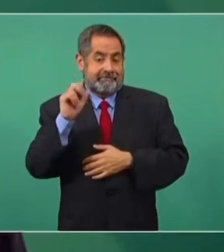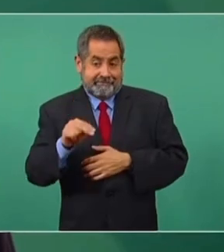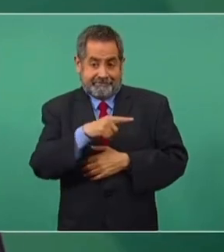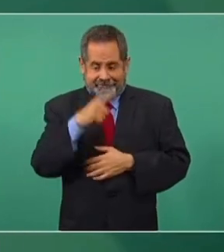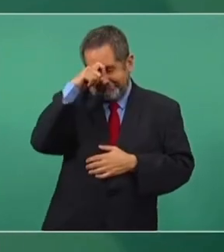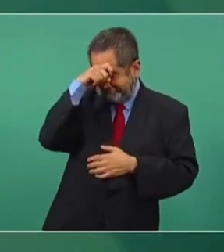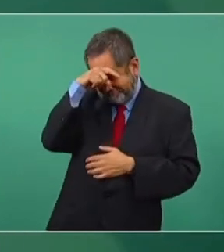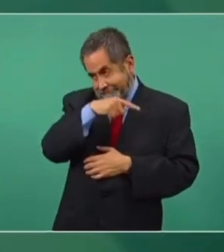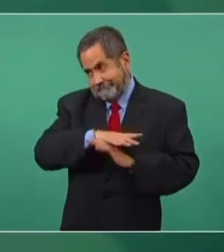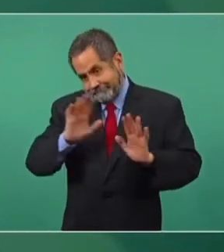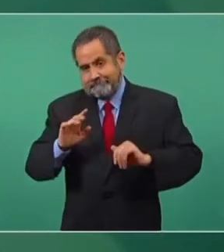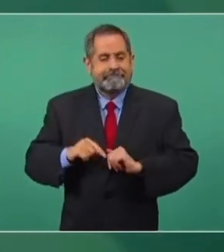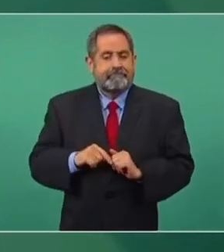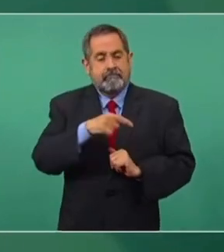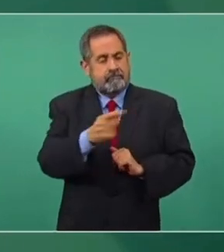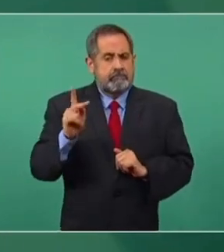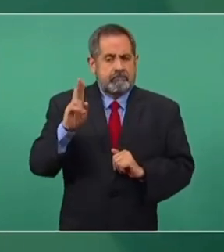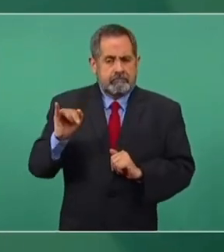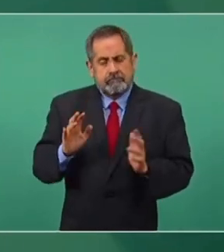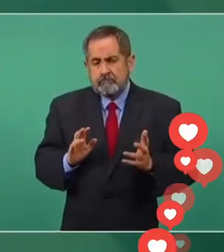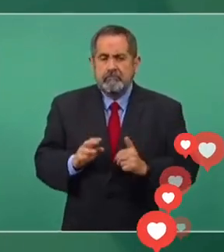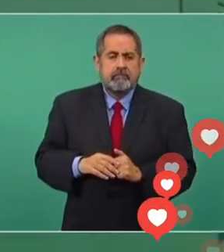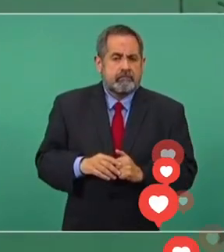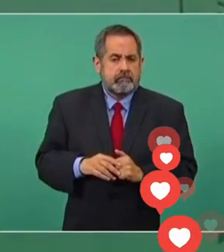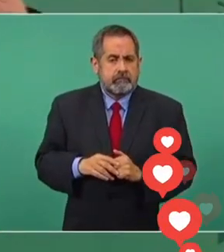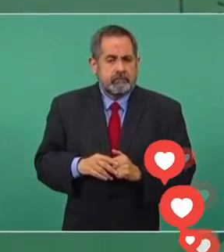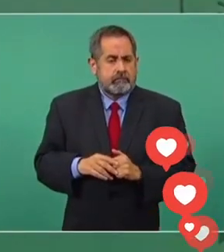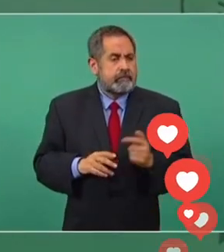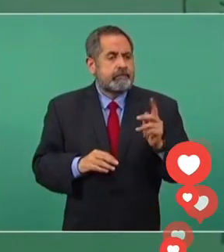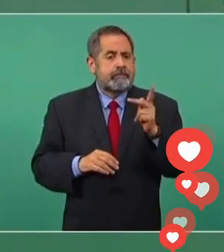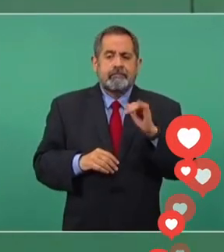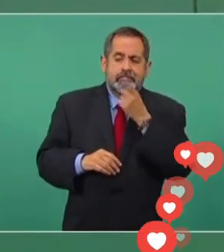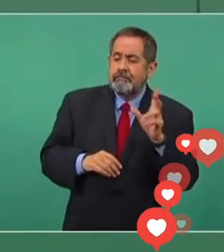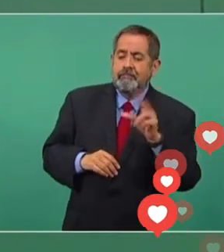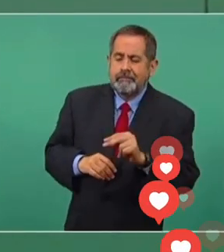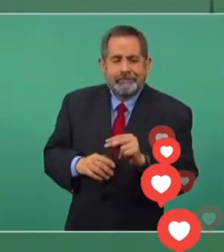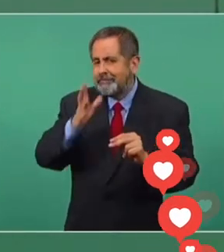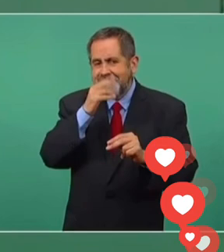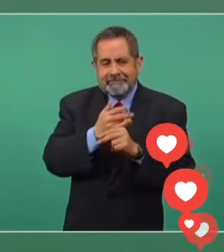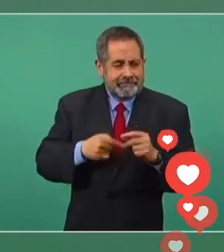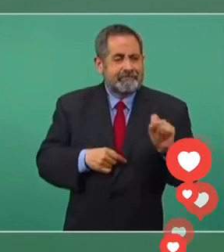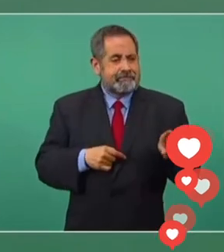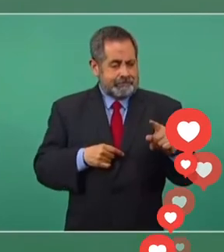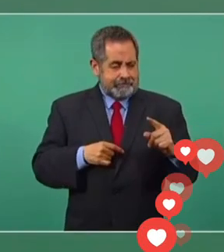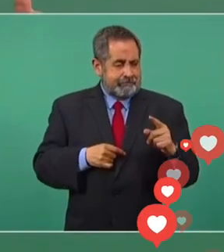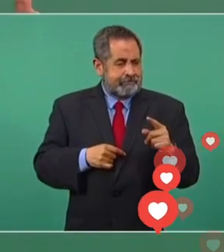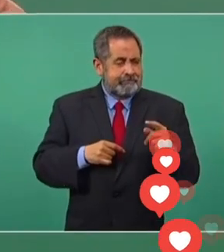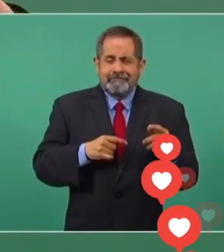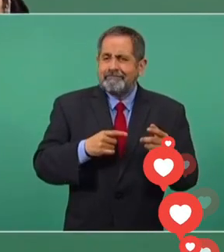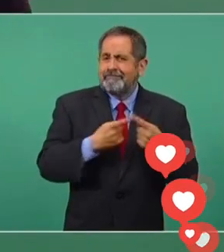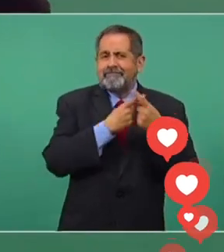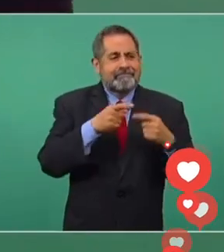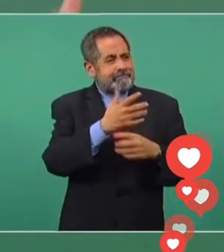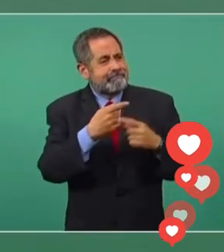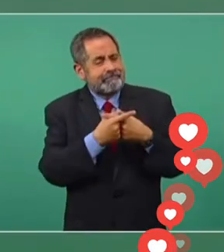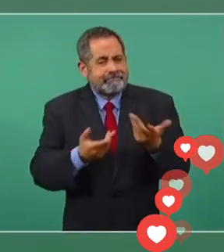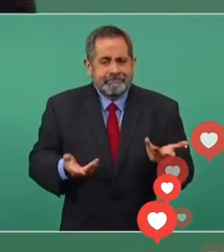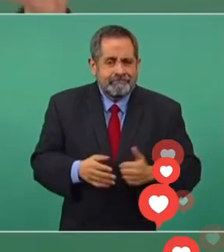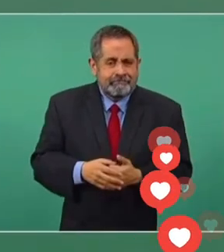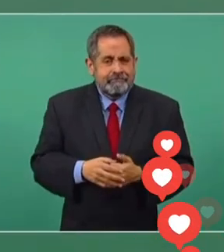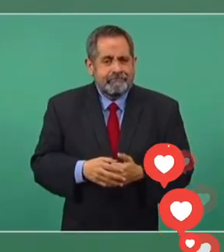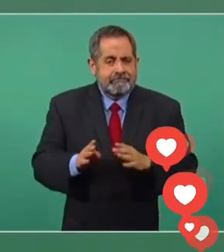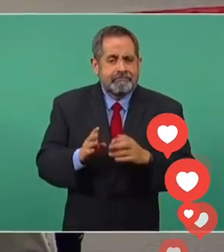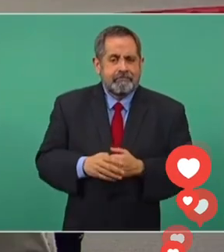más difícil, pero en el caso del PRI, porque es negarse completamente, o sea, es ir en contra